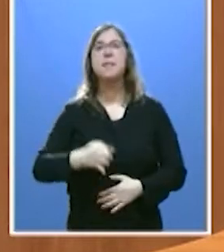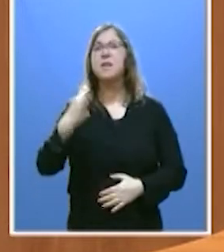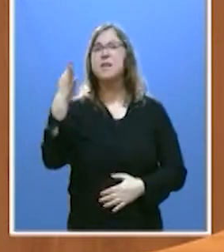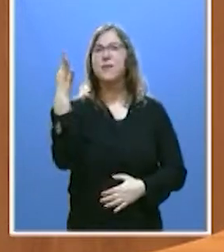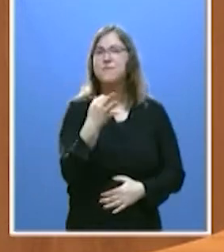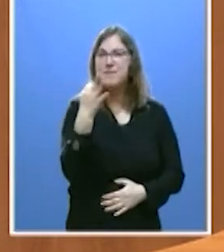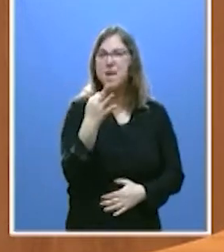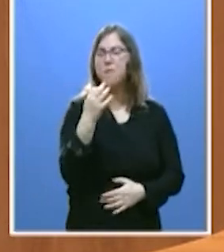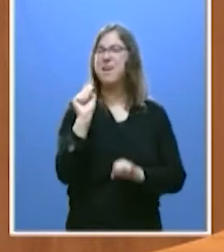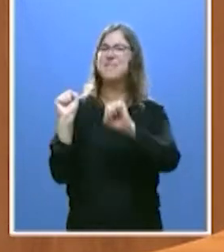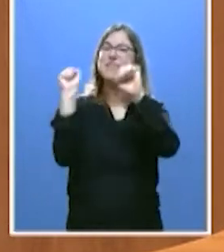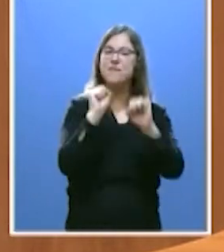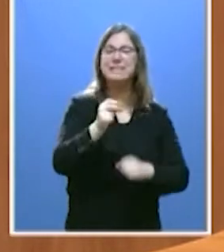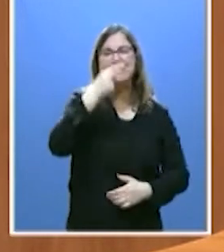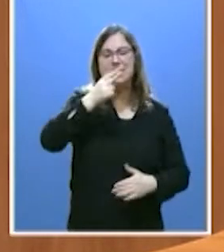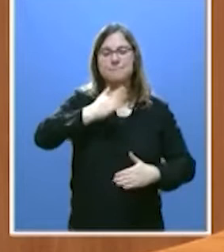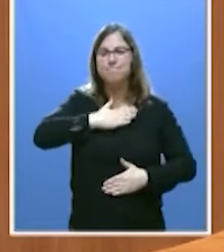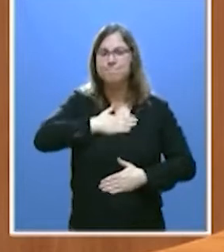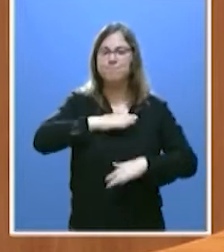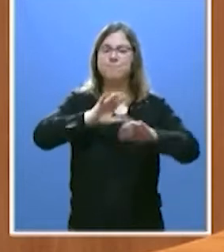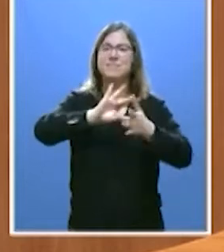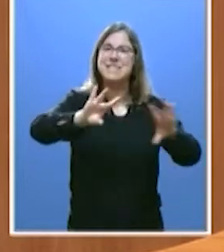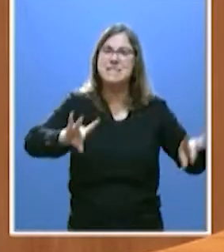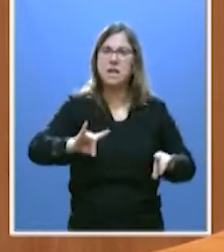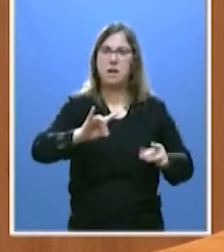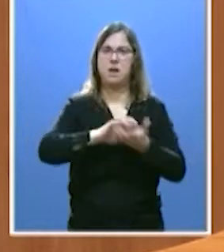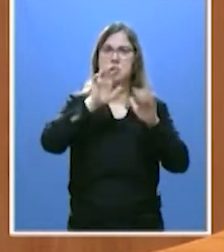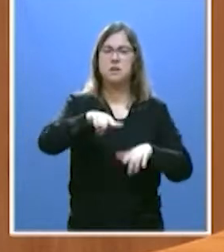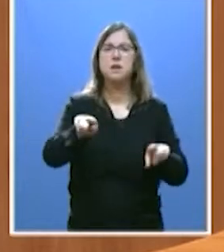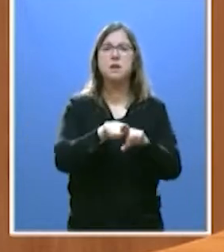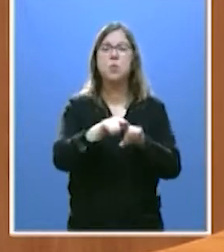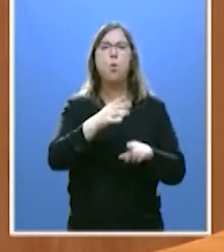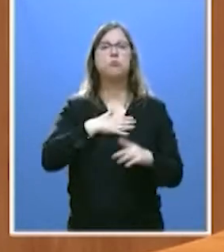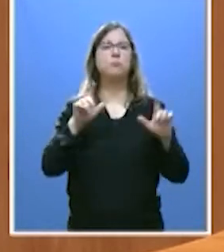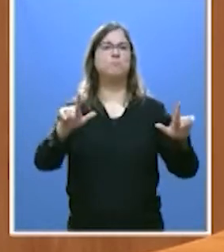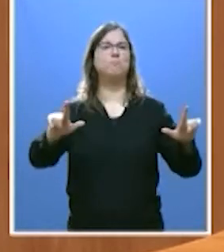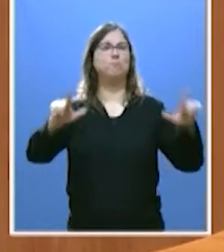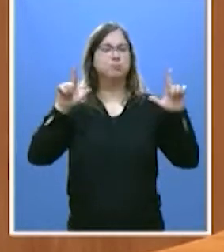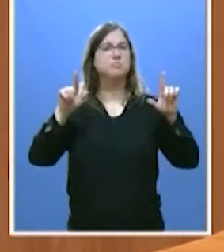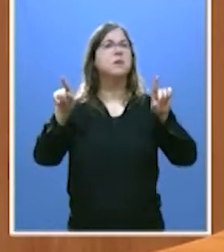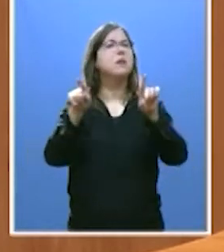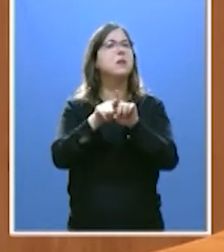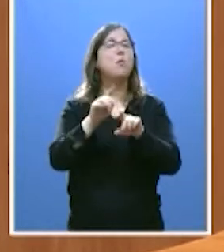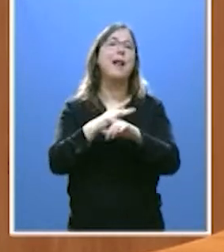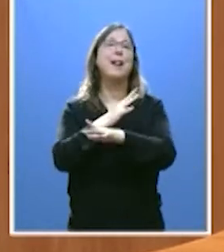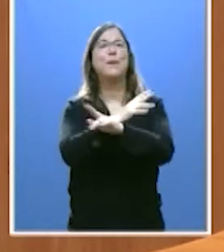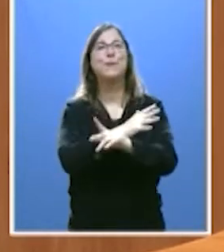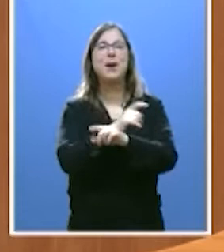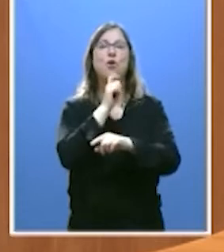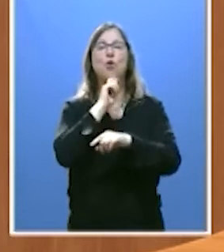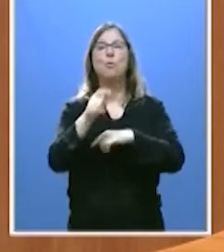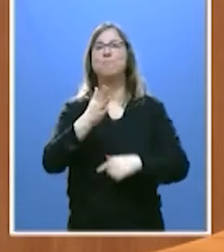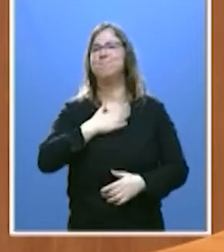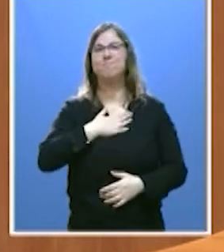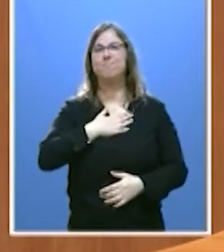los intereses de esta tierra, de ser actores de nuestra propia obra y no jugar en una partida que a